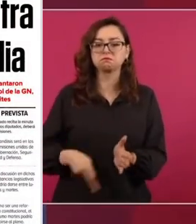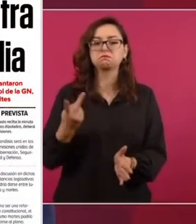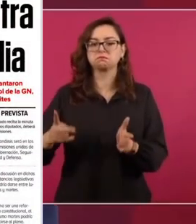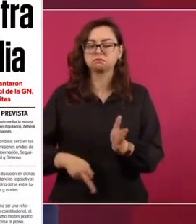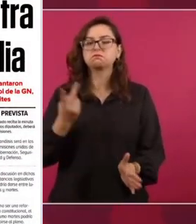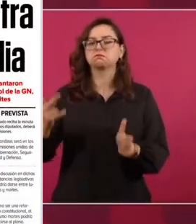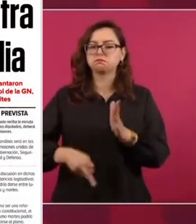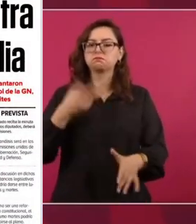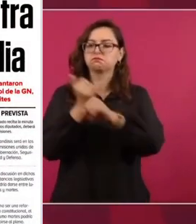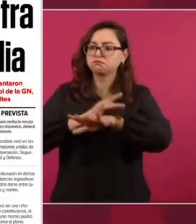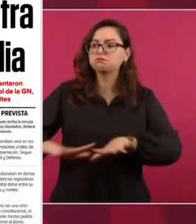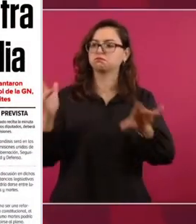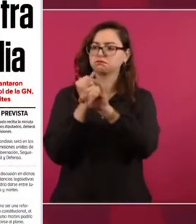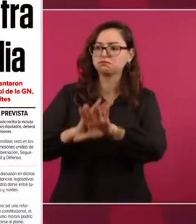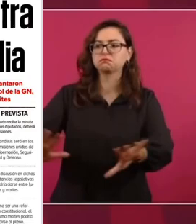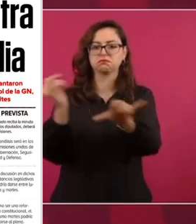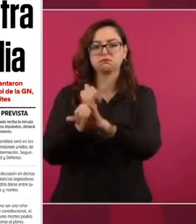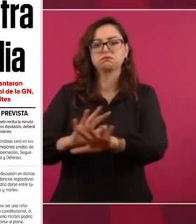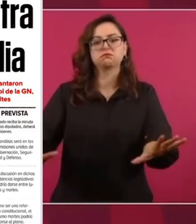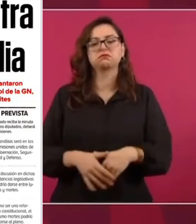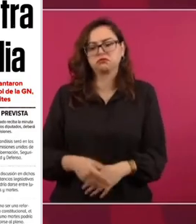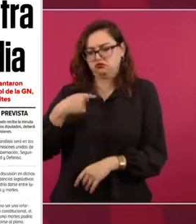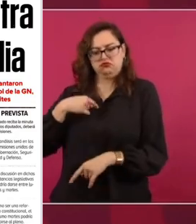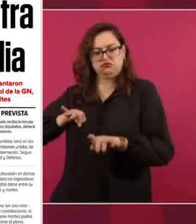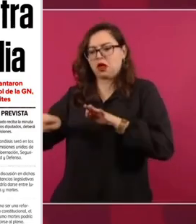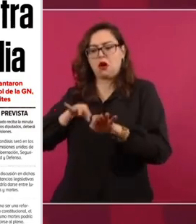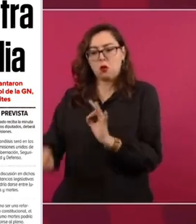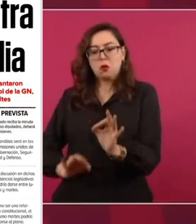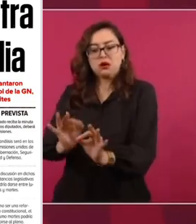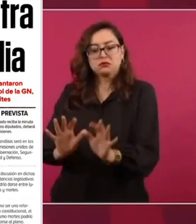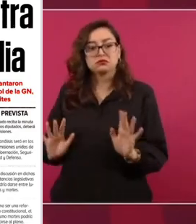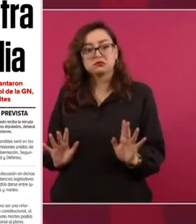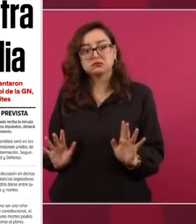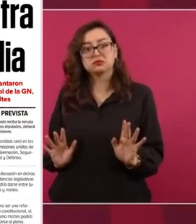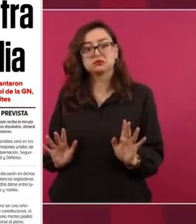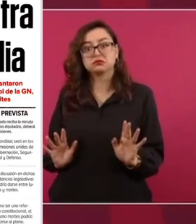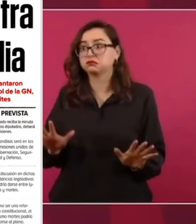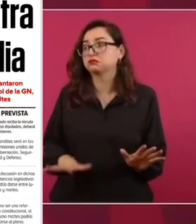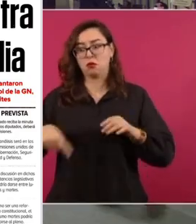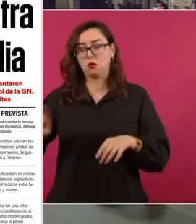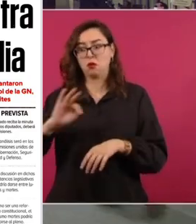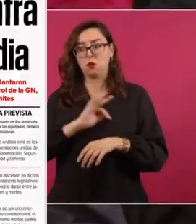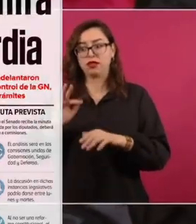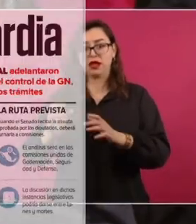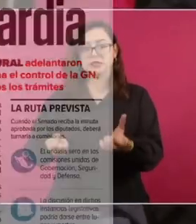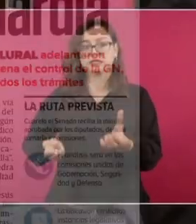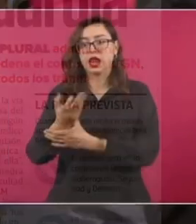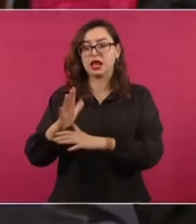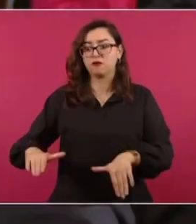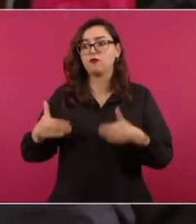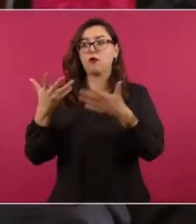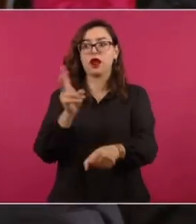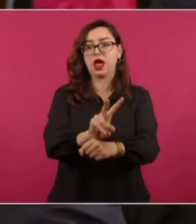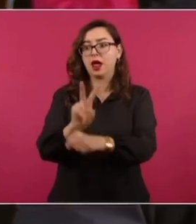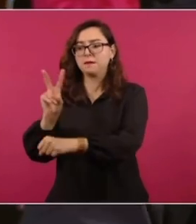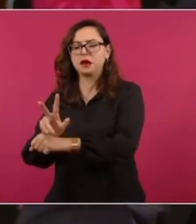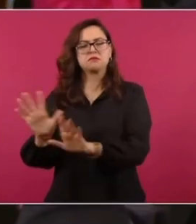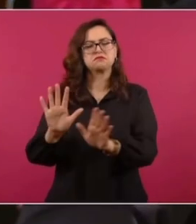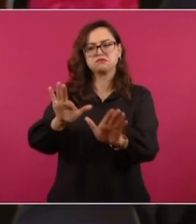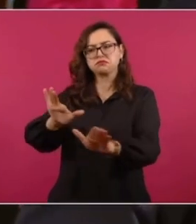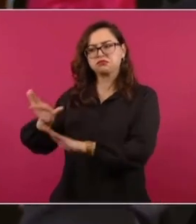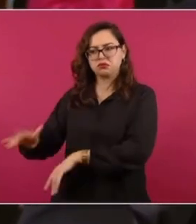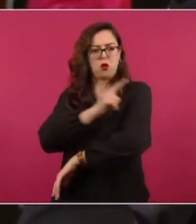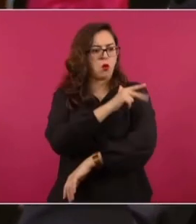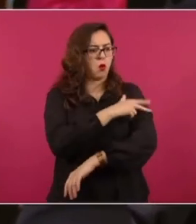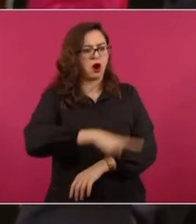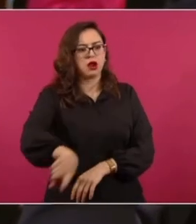planteándolo. Porque este es un asunto de interés general. Y en este sentido, ¿qué información hay nueva respecto del caso